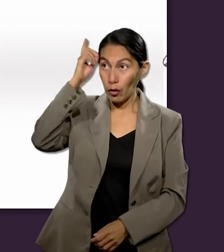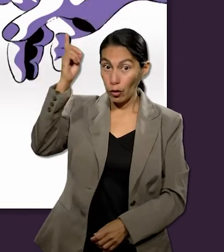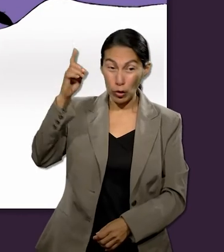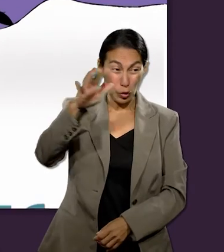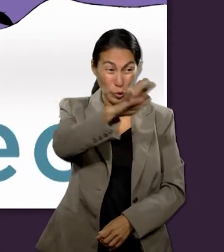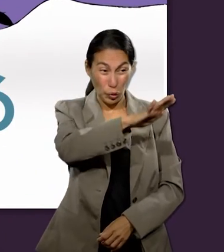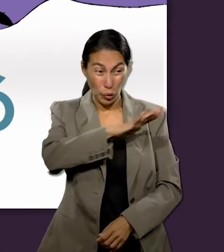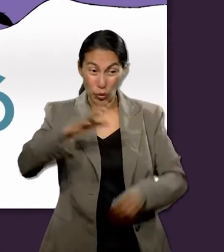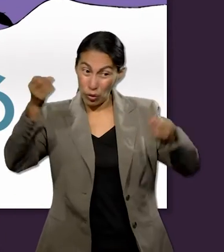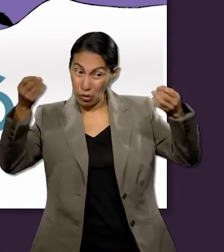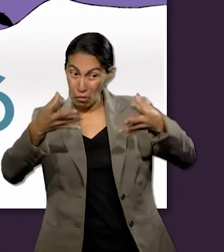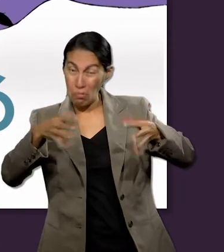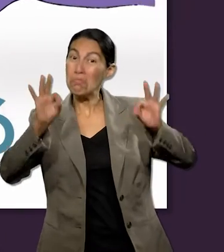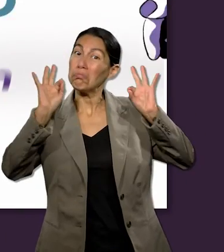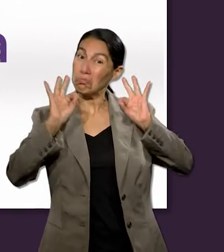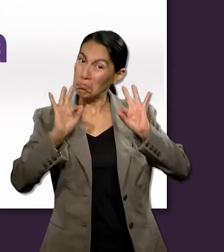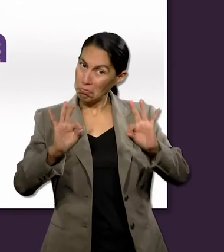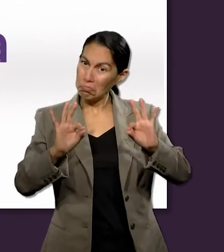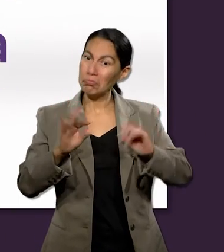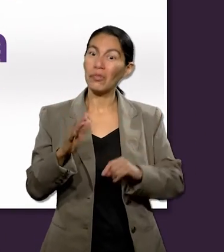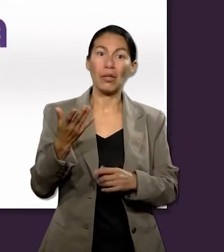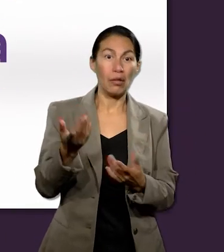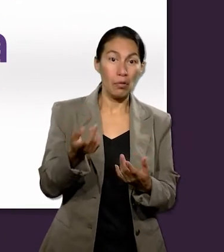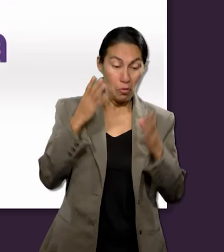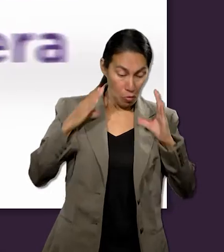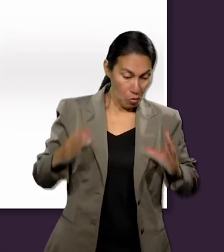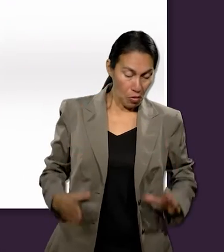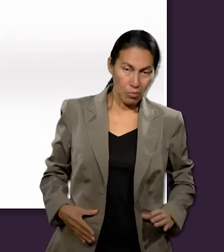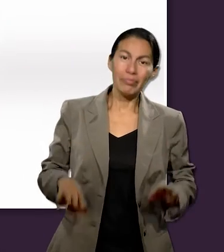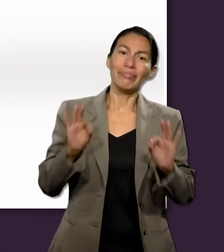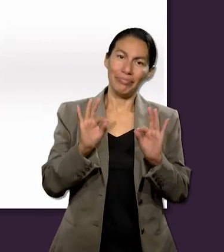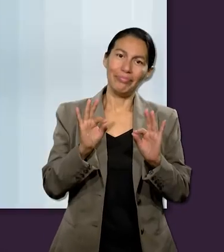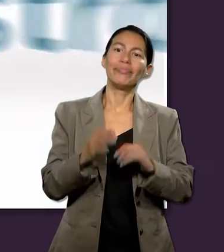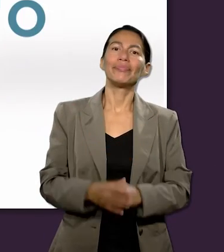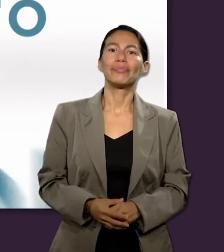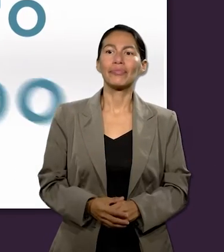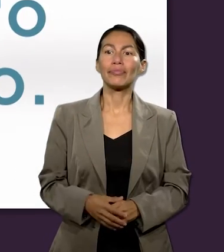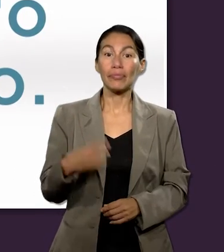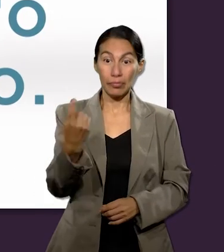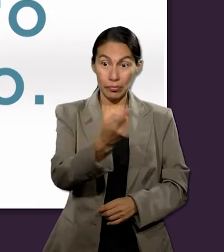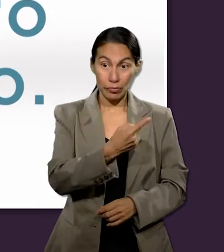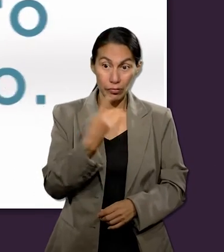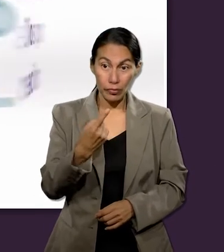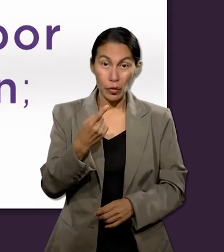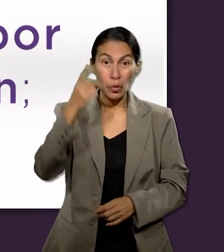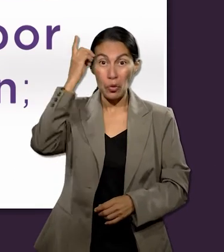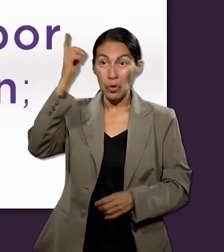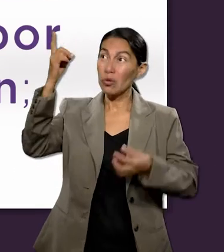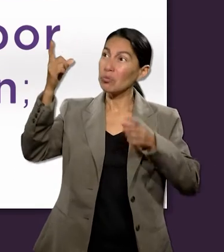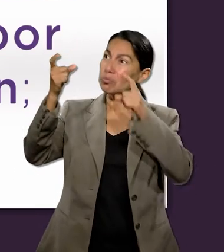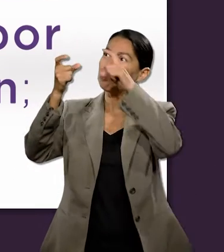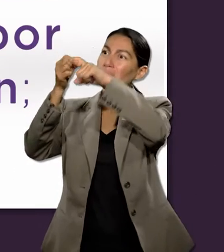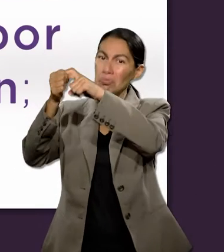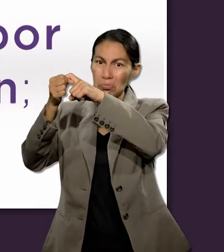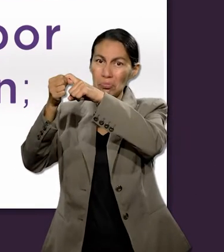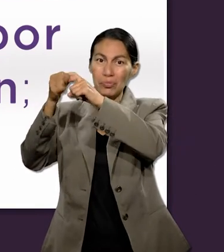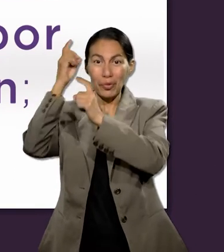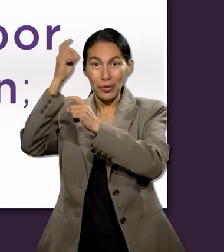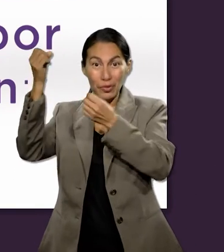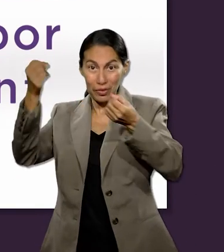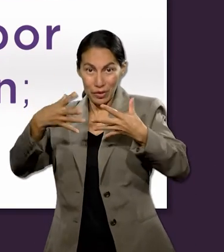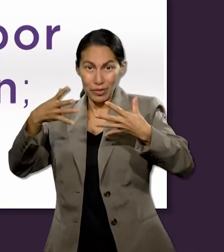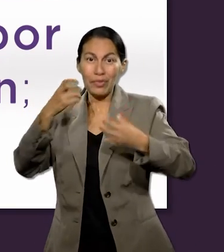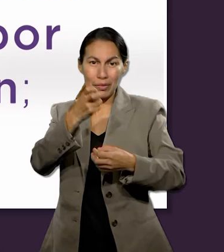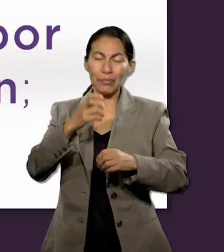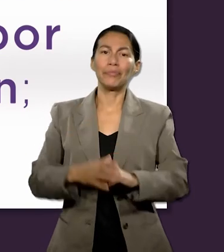Todo lo que Dios creó era bueno en gran manera, incluido nuestro cuerpo. Somos dependientes